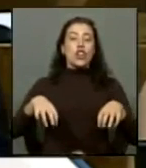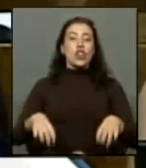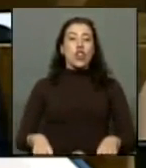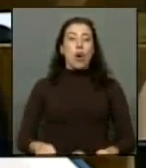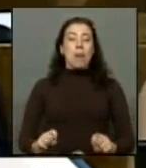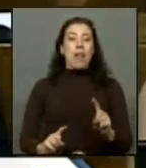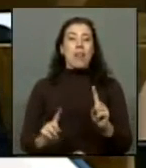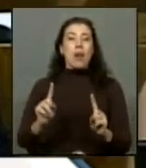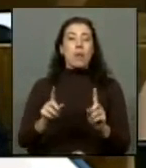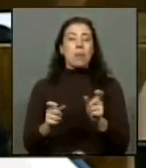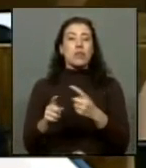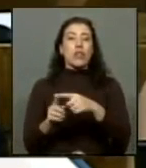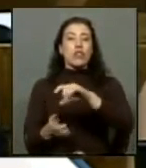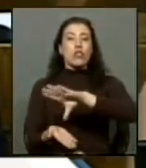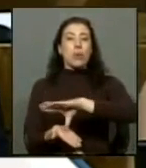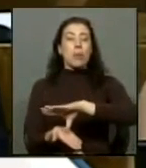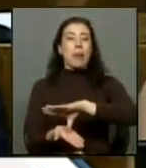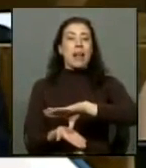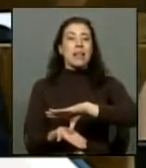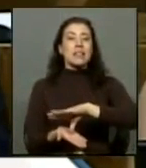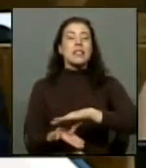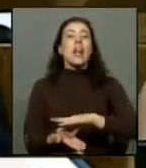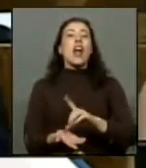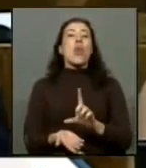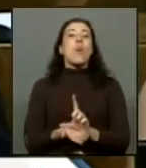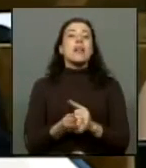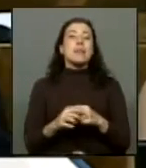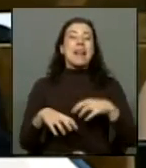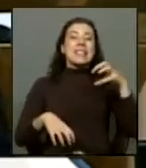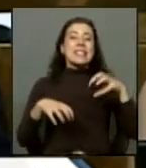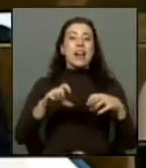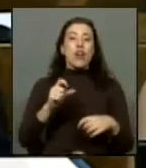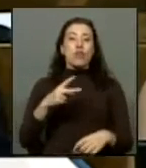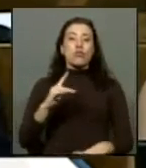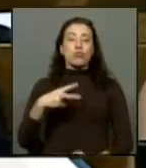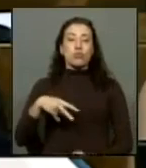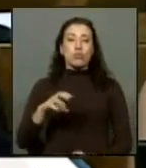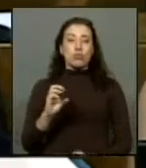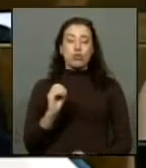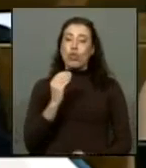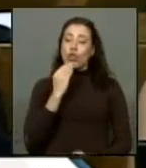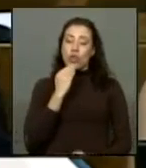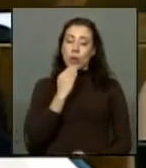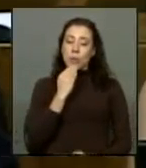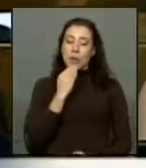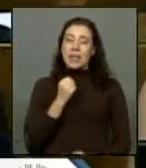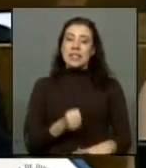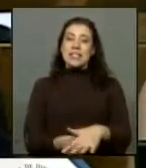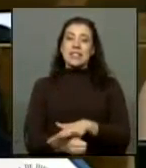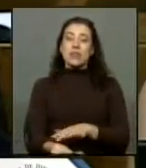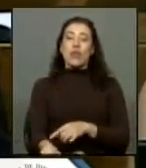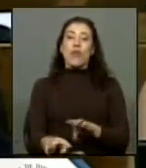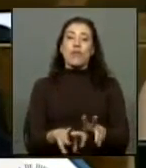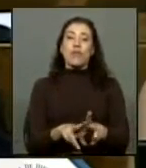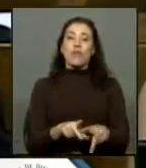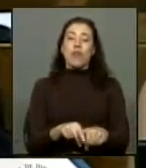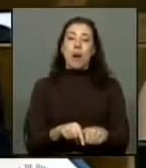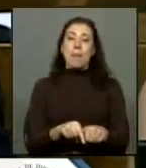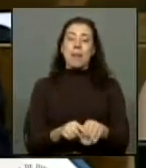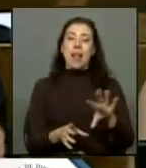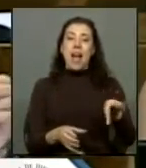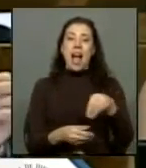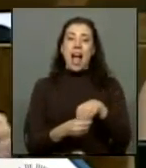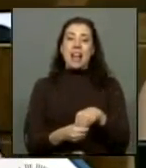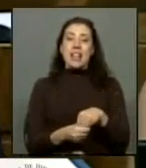algunos extranjeros en el sector del Cerro Chuño, como también, señora Presidenta, la situación de familias allegadas